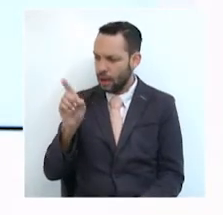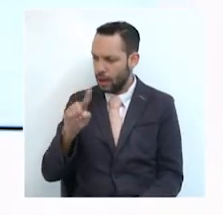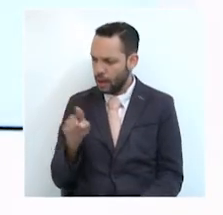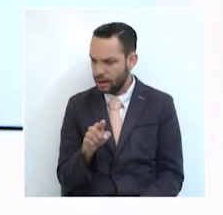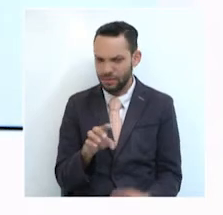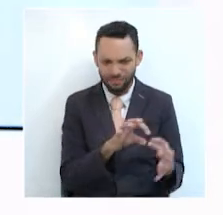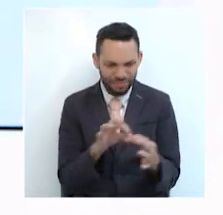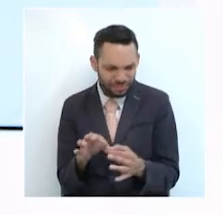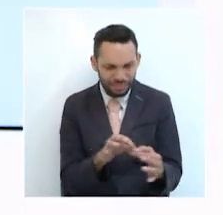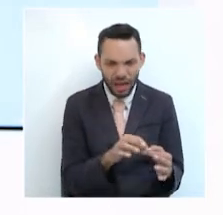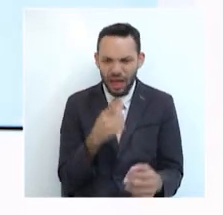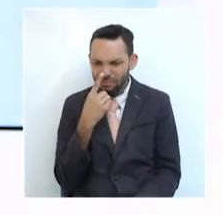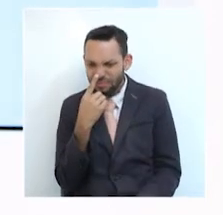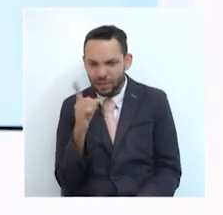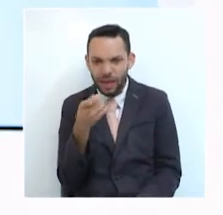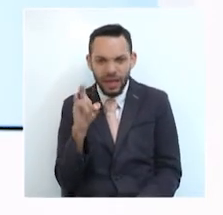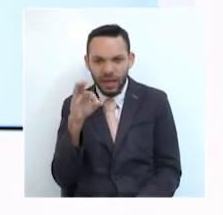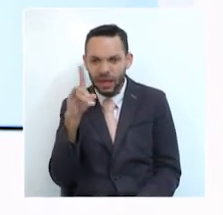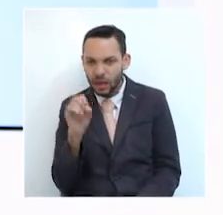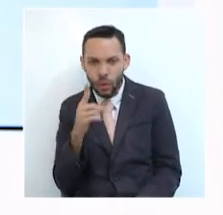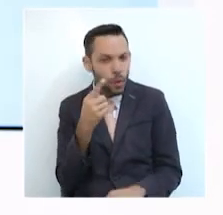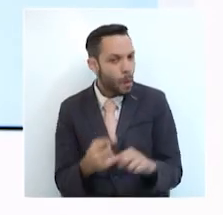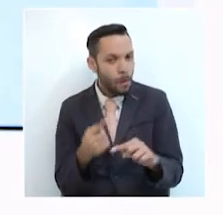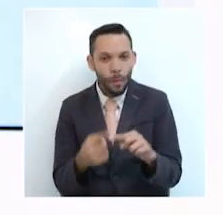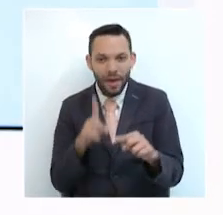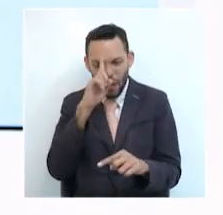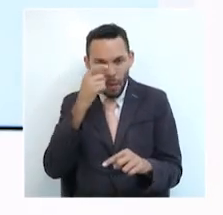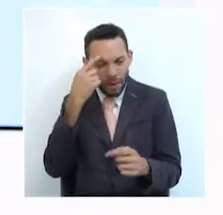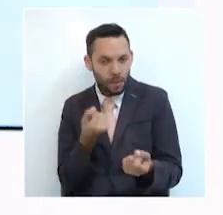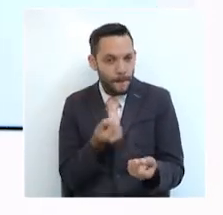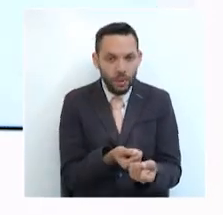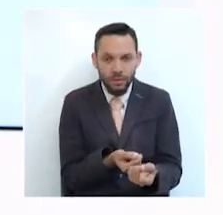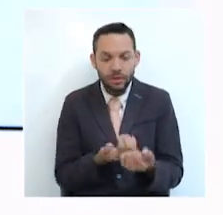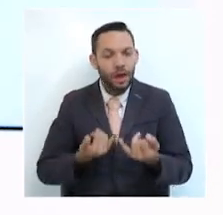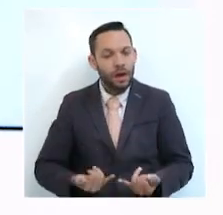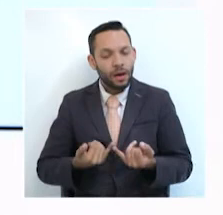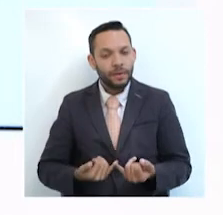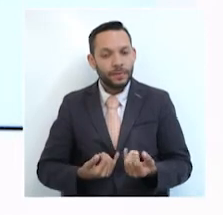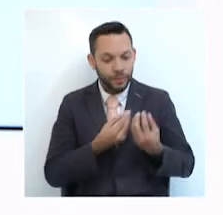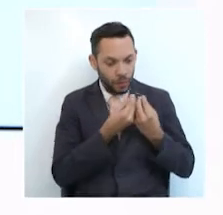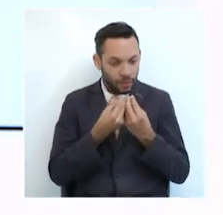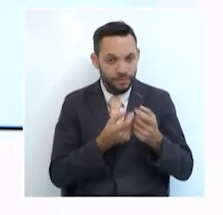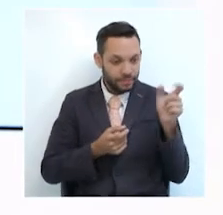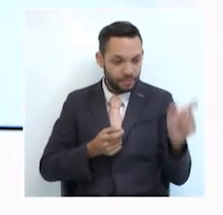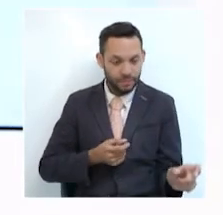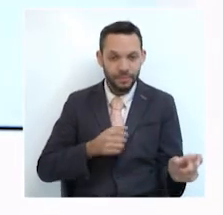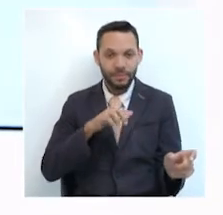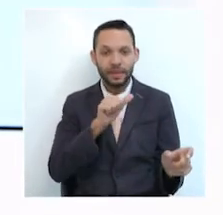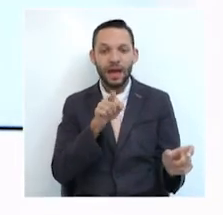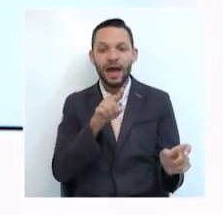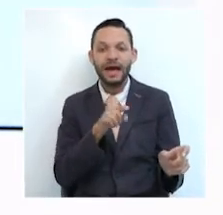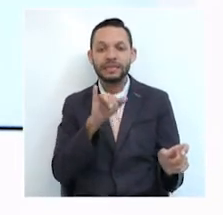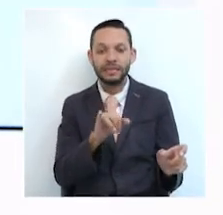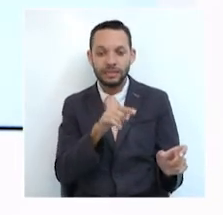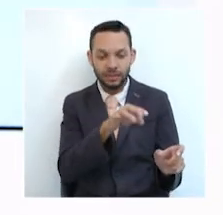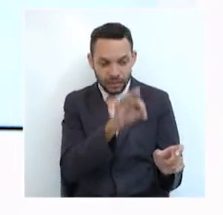departamento, ya que es una coalición apoyada por el gobernador. Recordemos que el candidato Velázquez es apoyado por el mismo movimiento